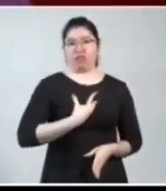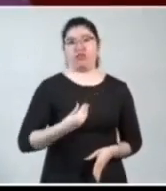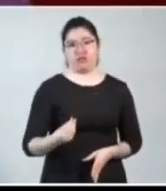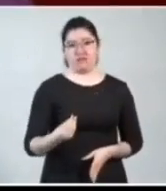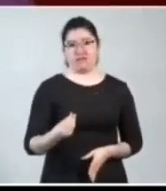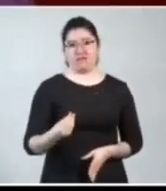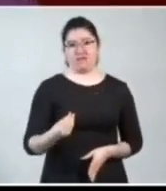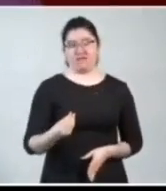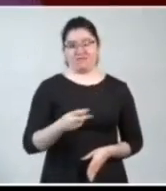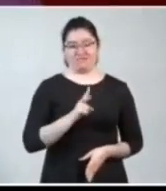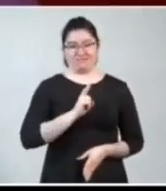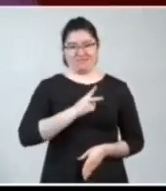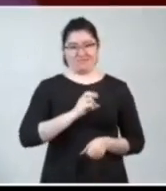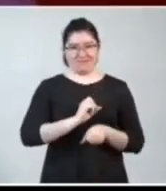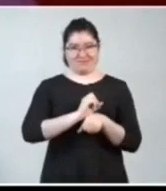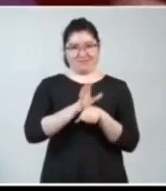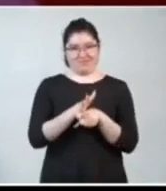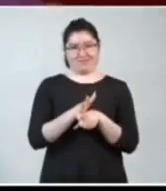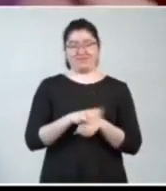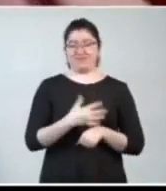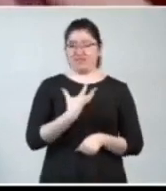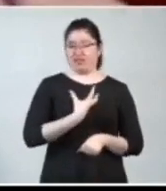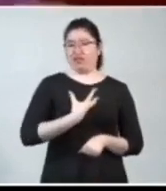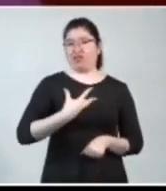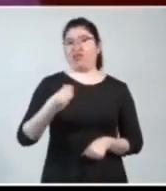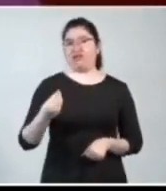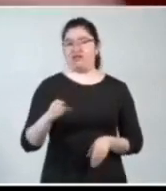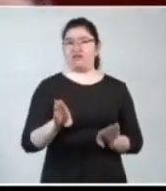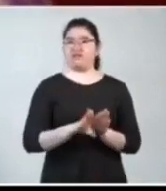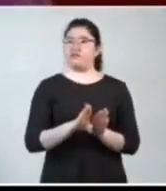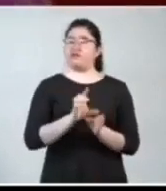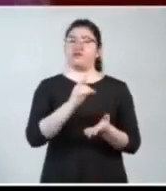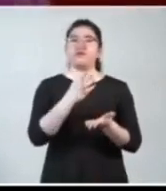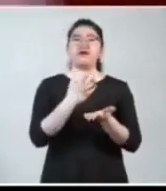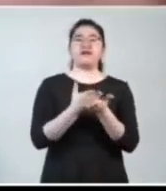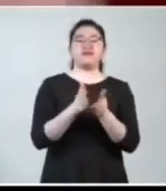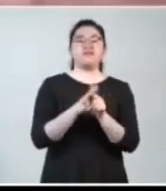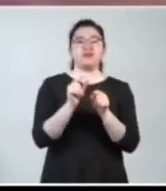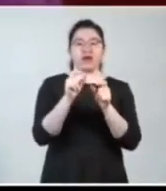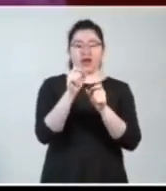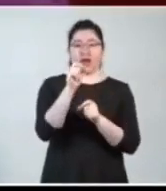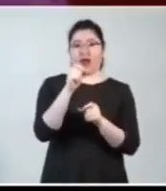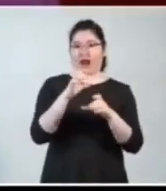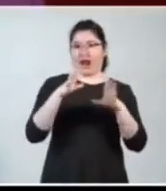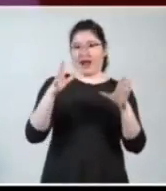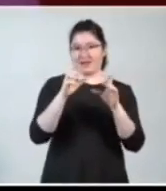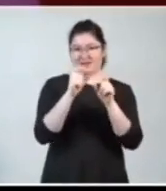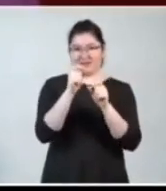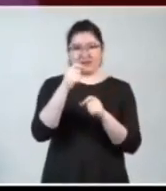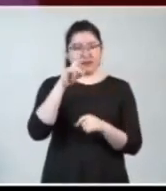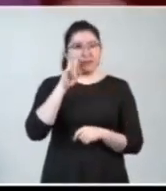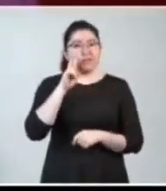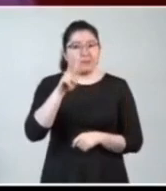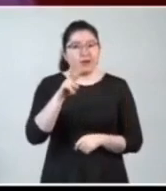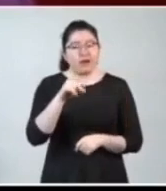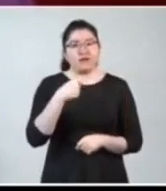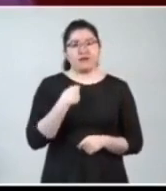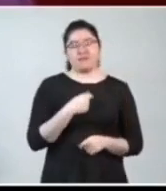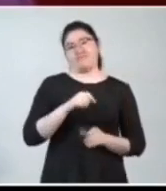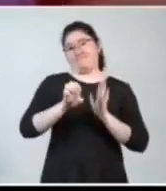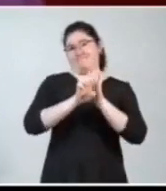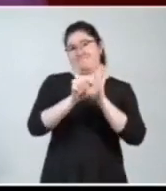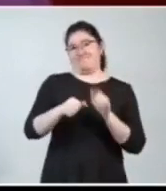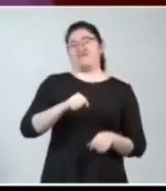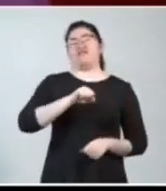virus, del COVID-19, pues nada más se hace por las gotas grandotas, es así se ven. Cuando tose